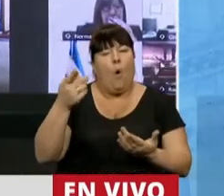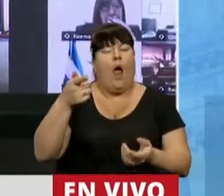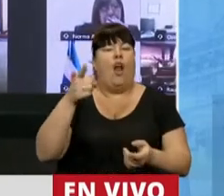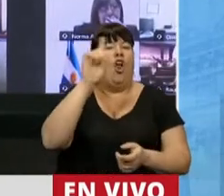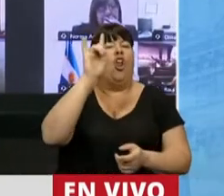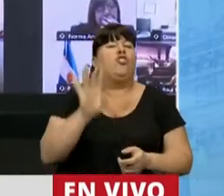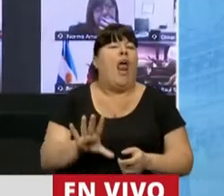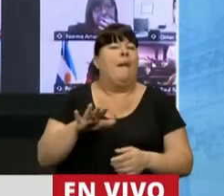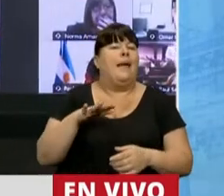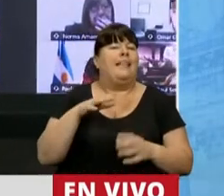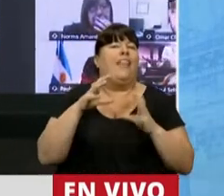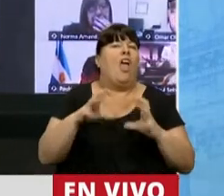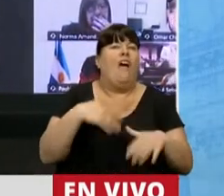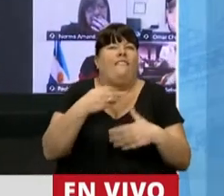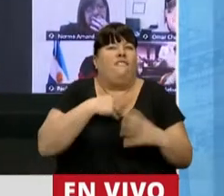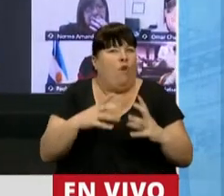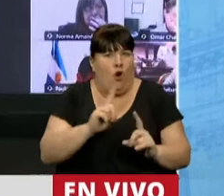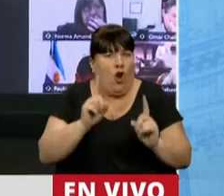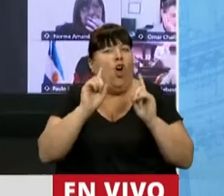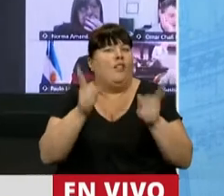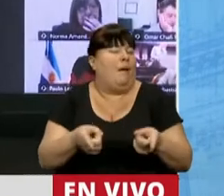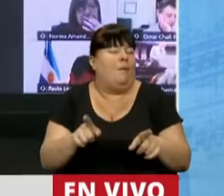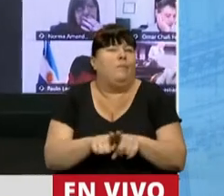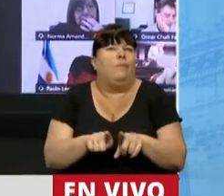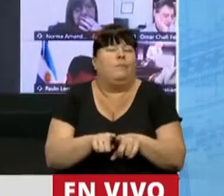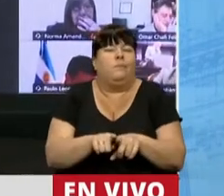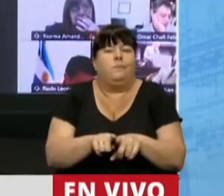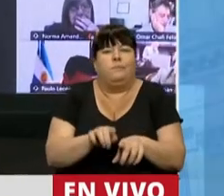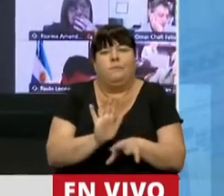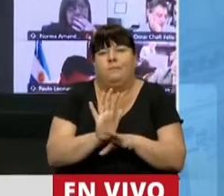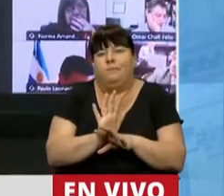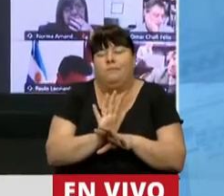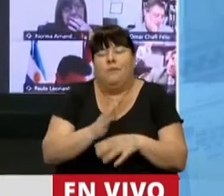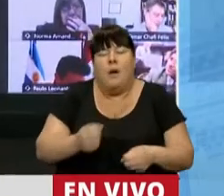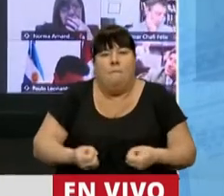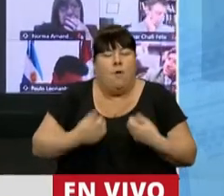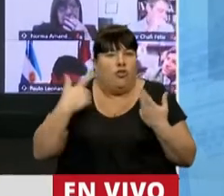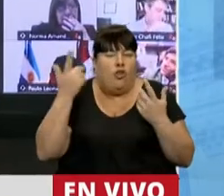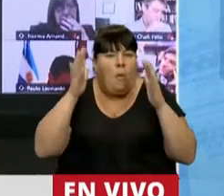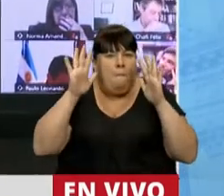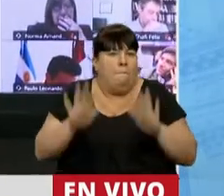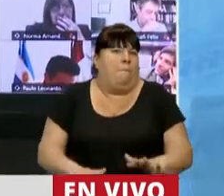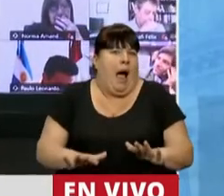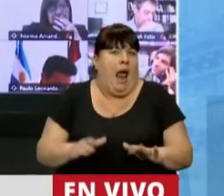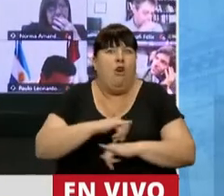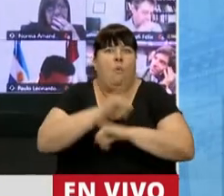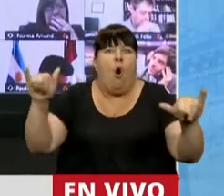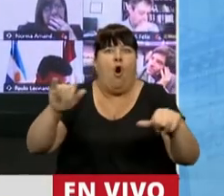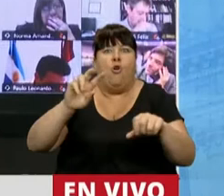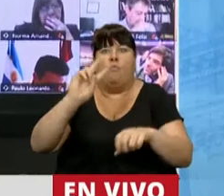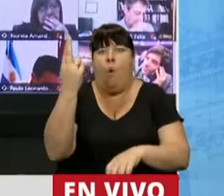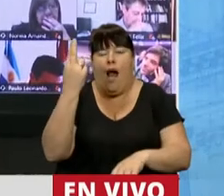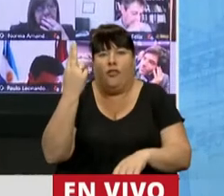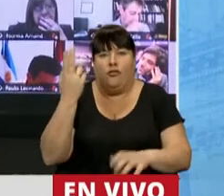no solamente de los futboleros, sino prácticamente la conmoción que causó la noticia de su